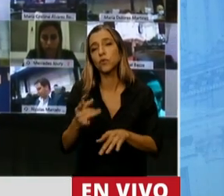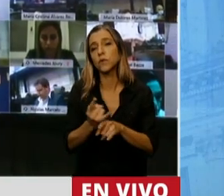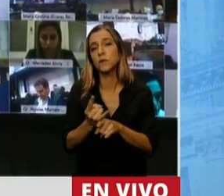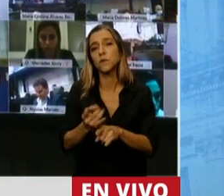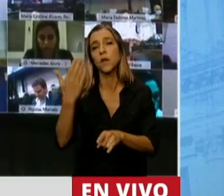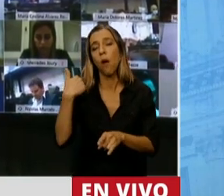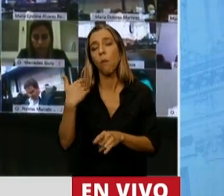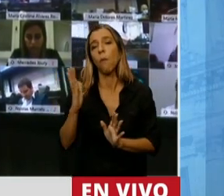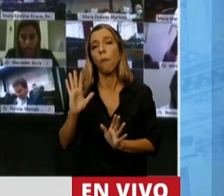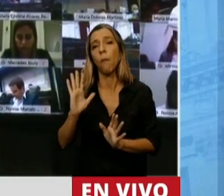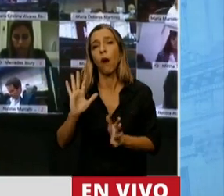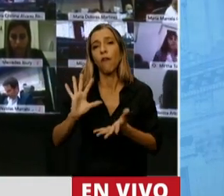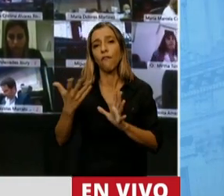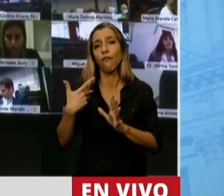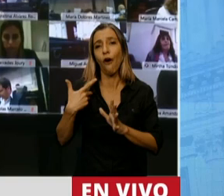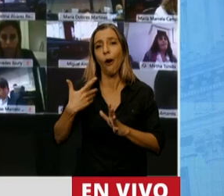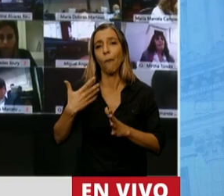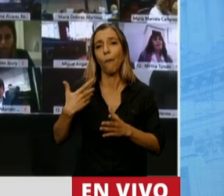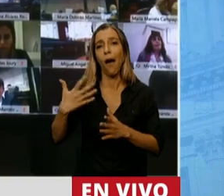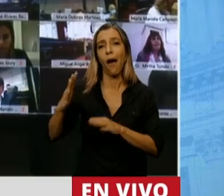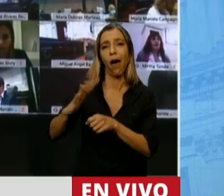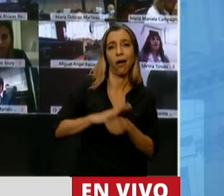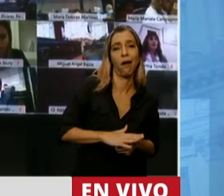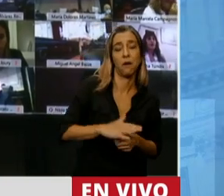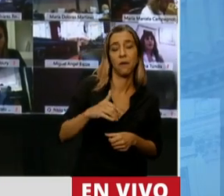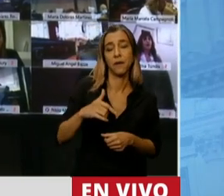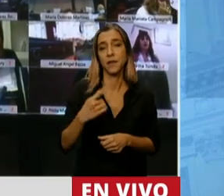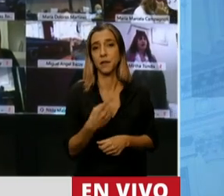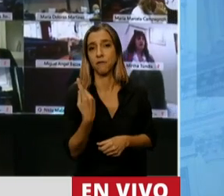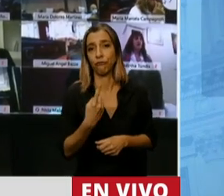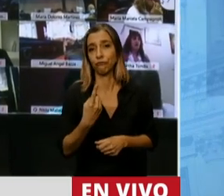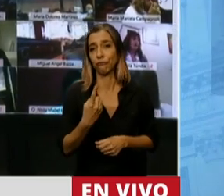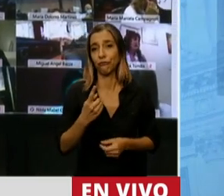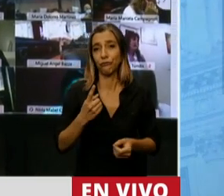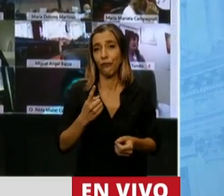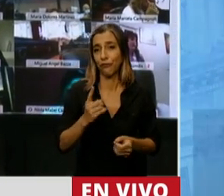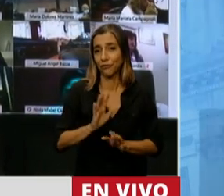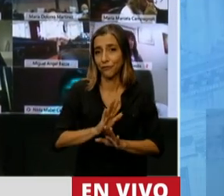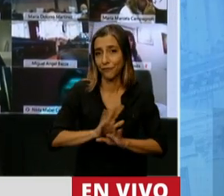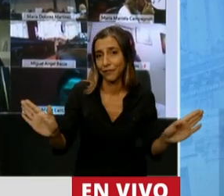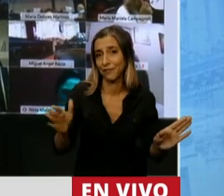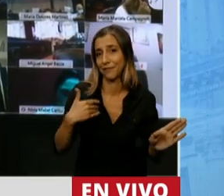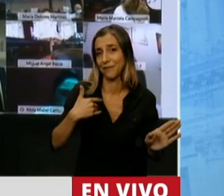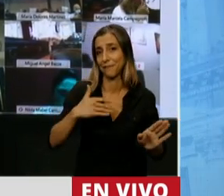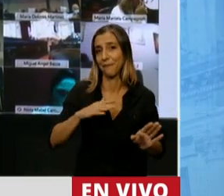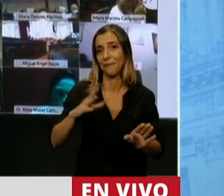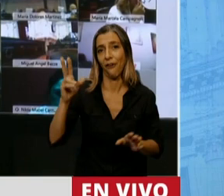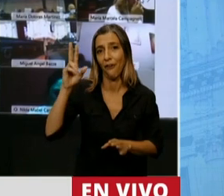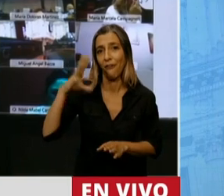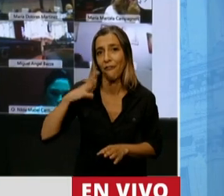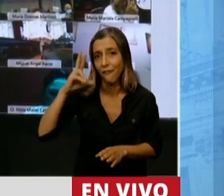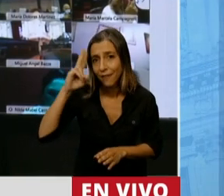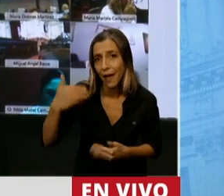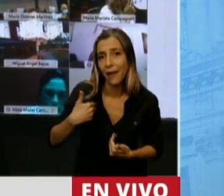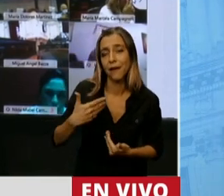cómo nos tratan ahora. Digo, los patagónicos no nos vamos a acostumbrar a que nos sigan faltando el respeto diciéndonos que